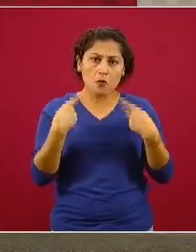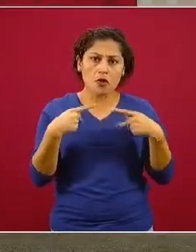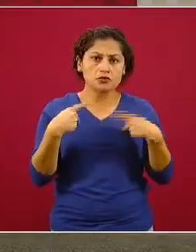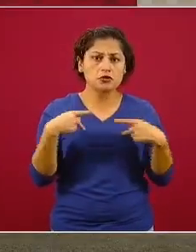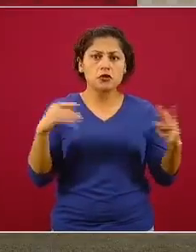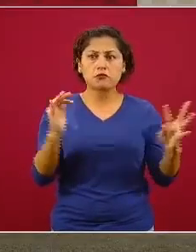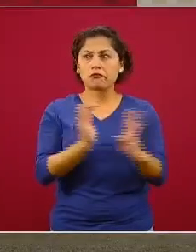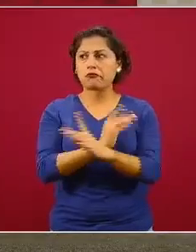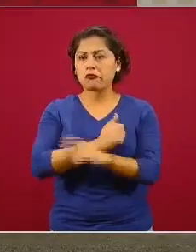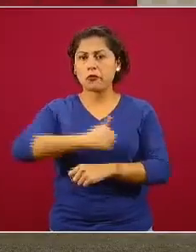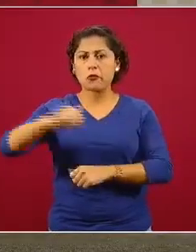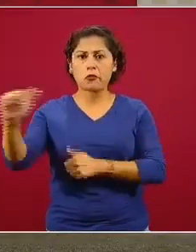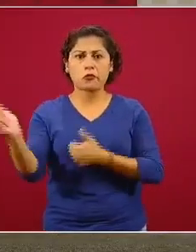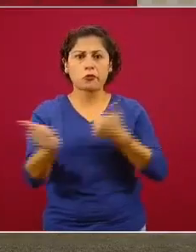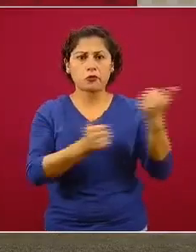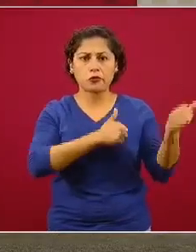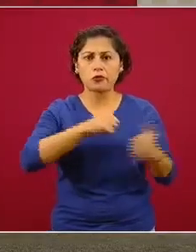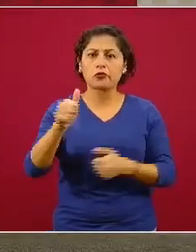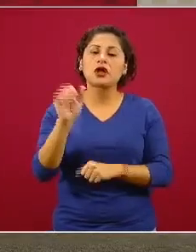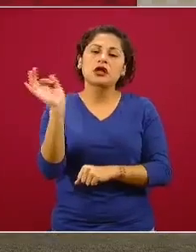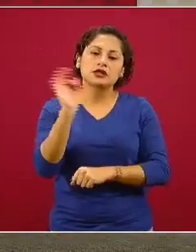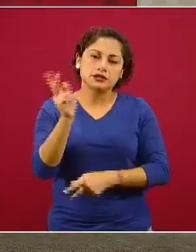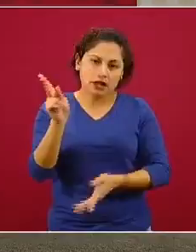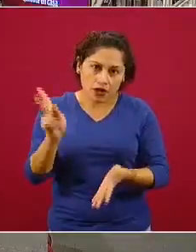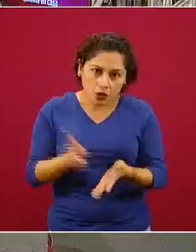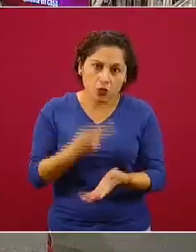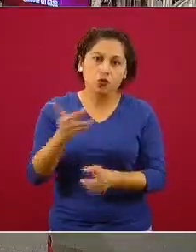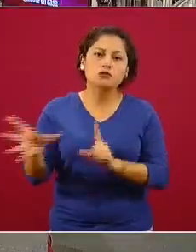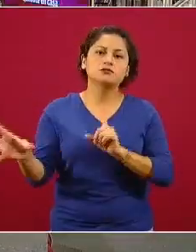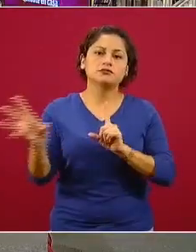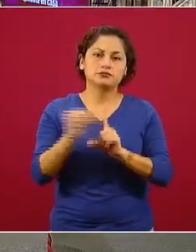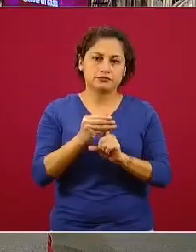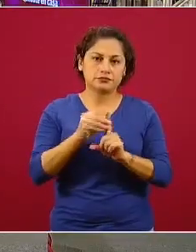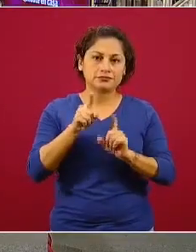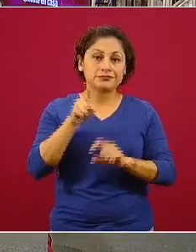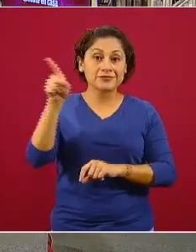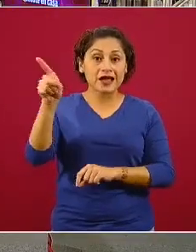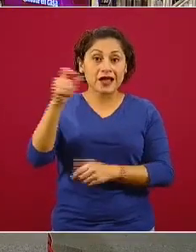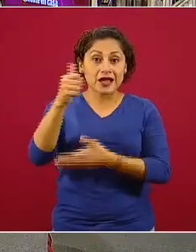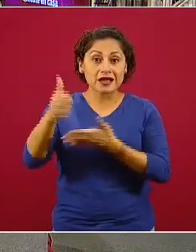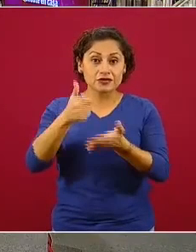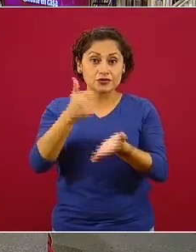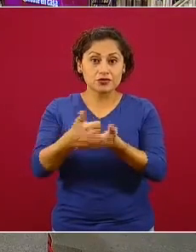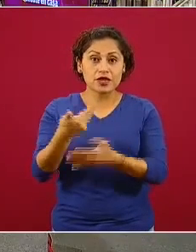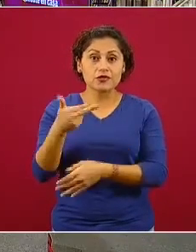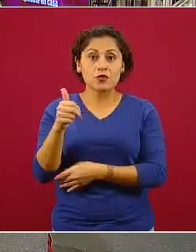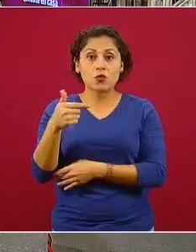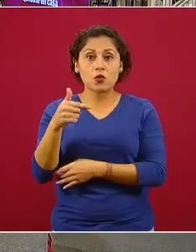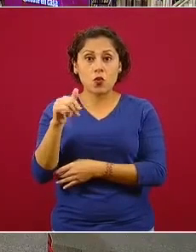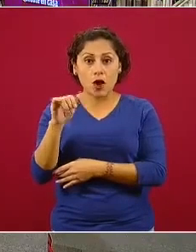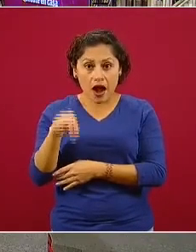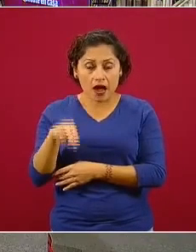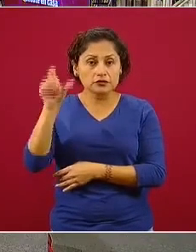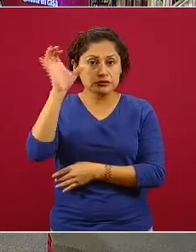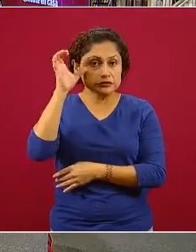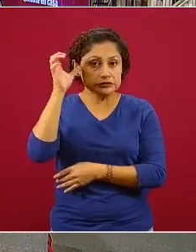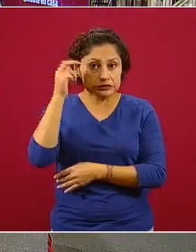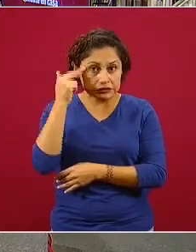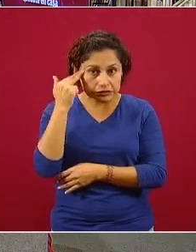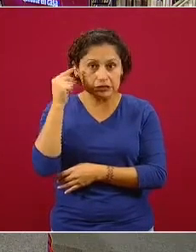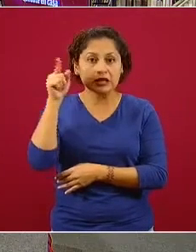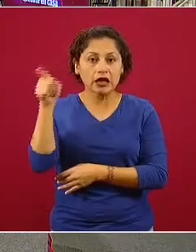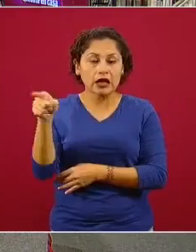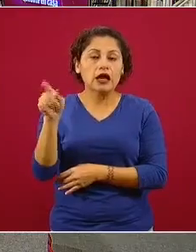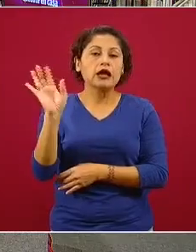con la experiencia en Wuhan, yo pienso que todavía tienen muy activa la capacidad para hacer contención centrada en casos y